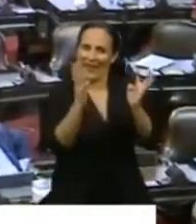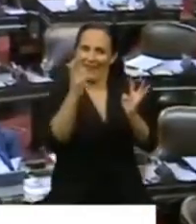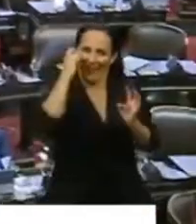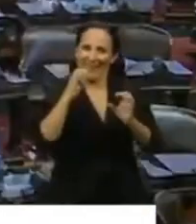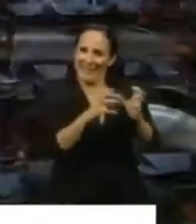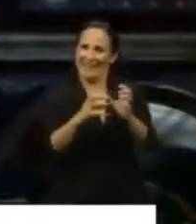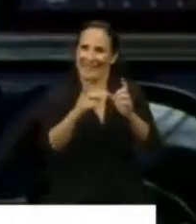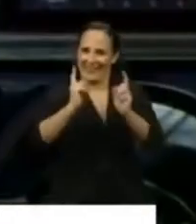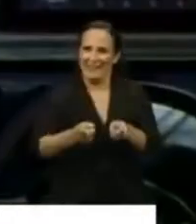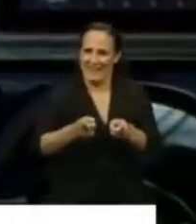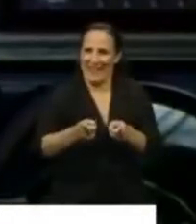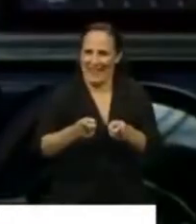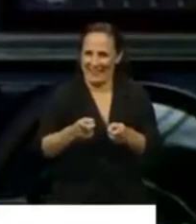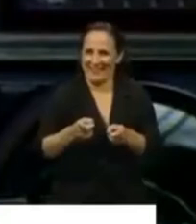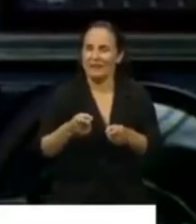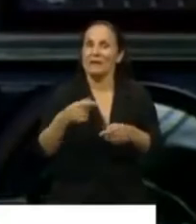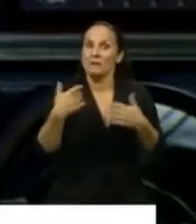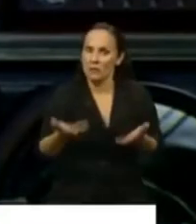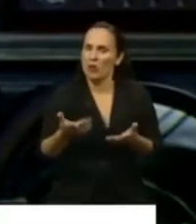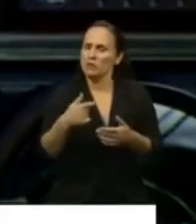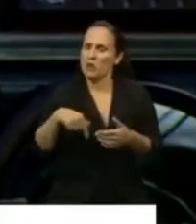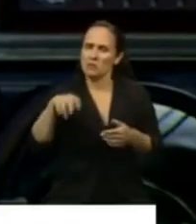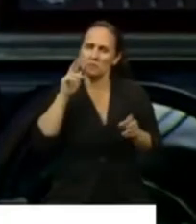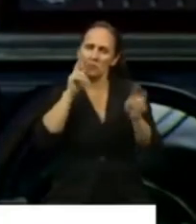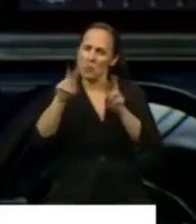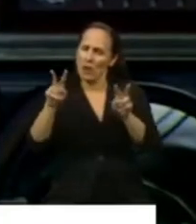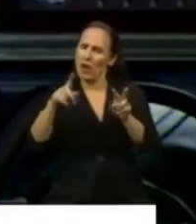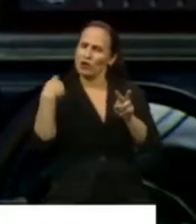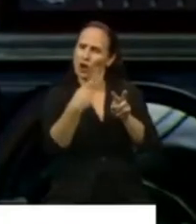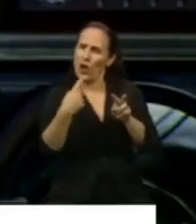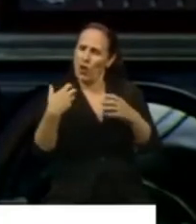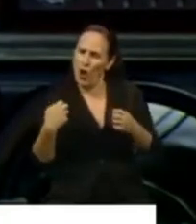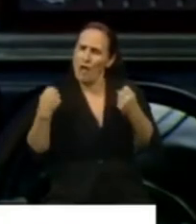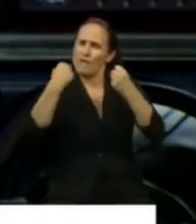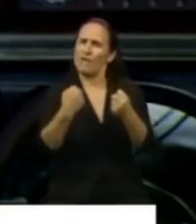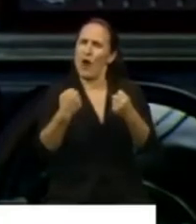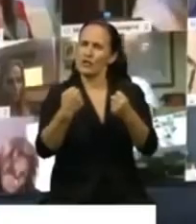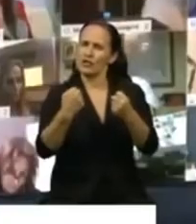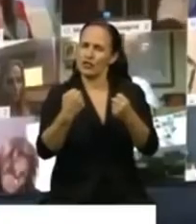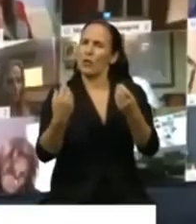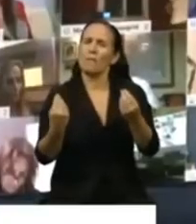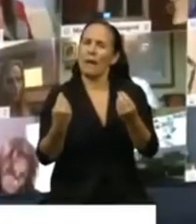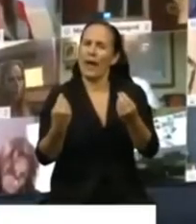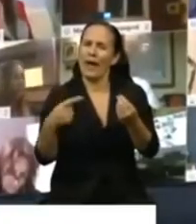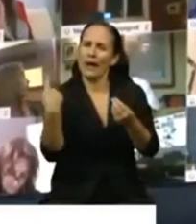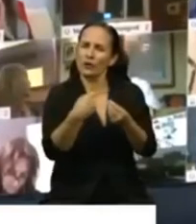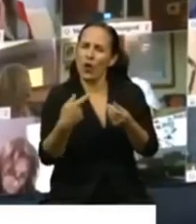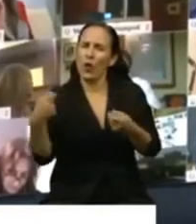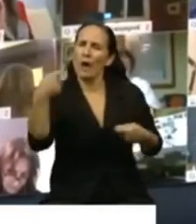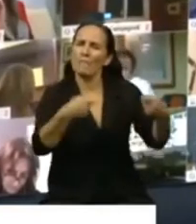que ha habido un esfuerzo conjunto en donde todos hemos aportado una parte para que esto sea posible.